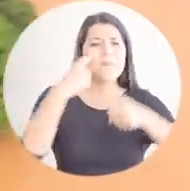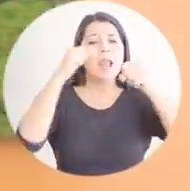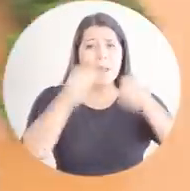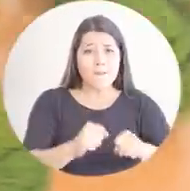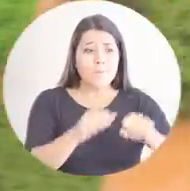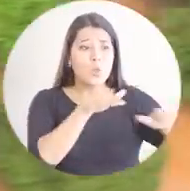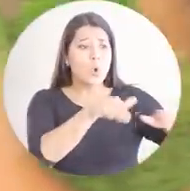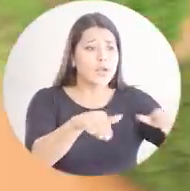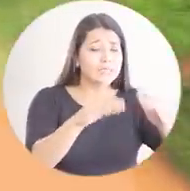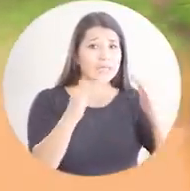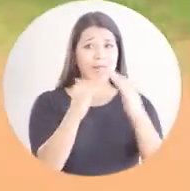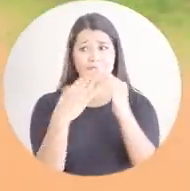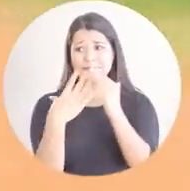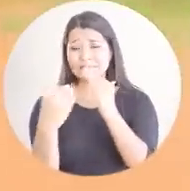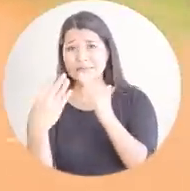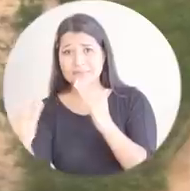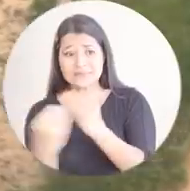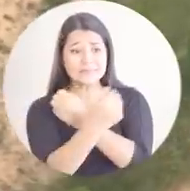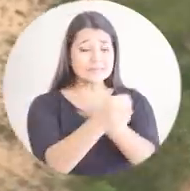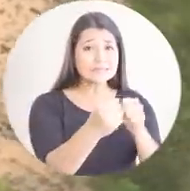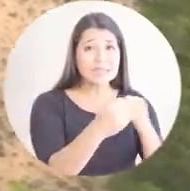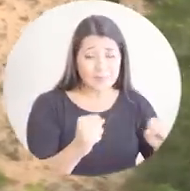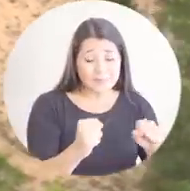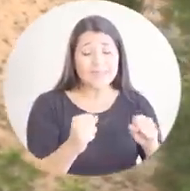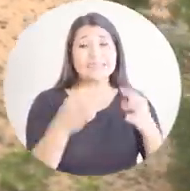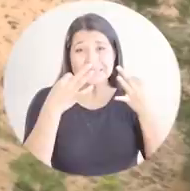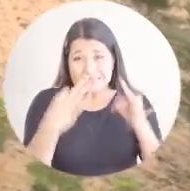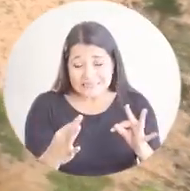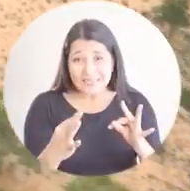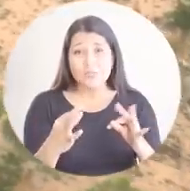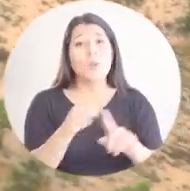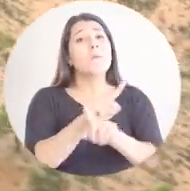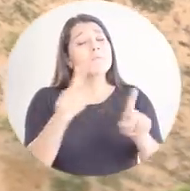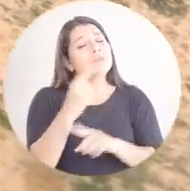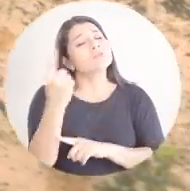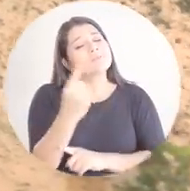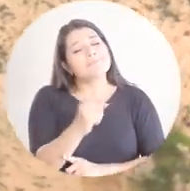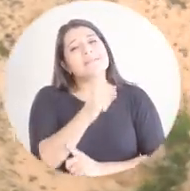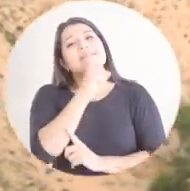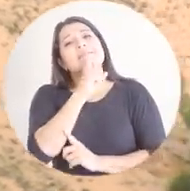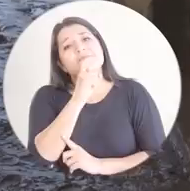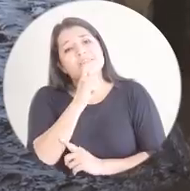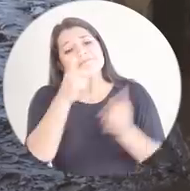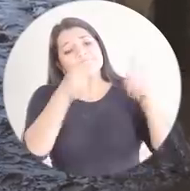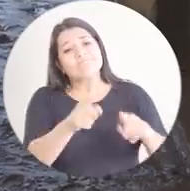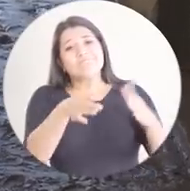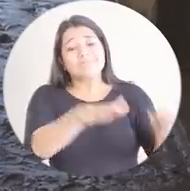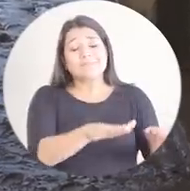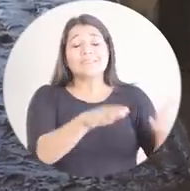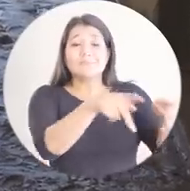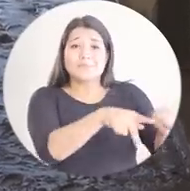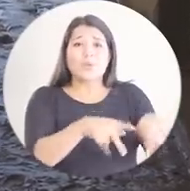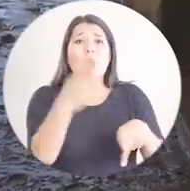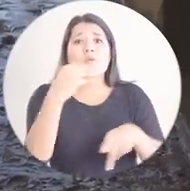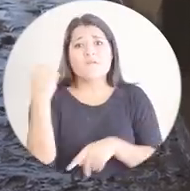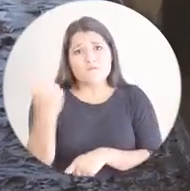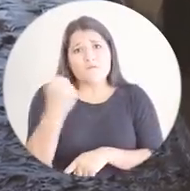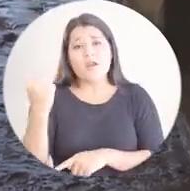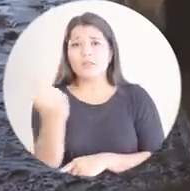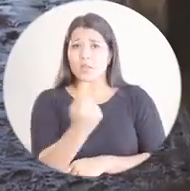alertar, evacuar y rescatar. Pero siempre es difícil que no haya víctimas en eventos de esta magnitud.